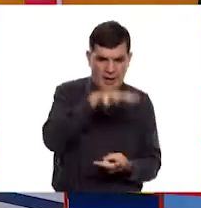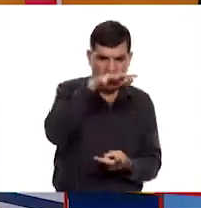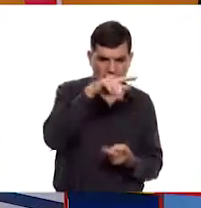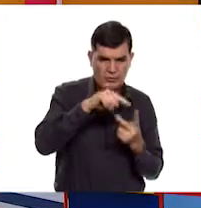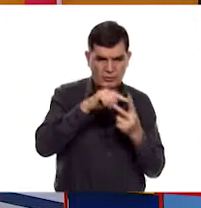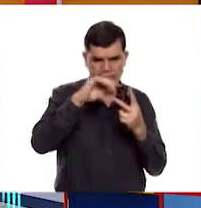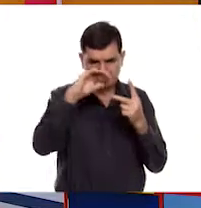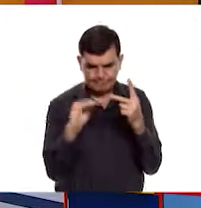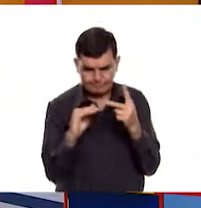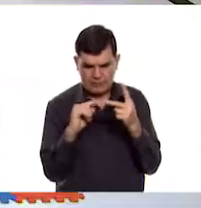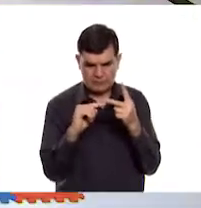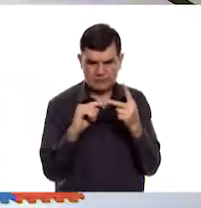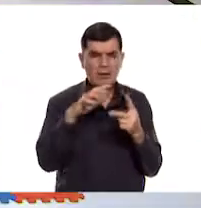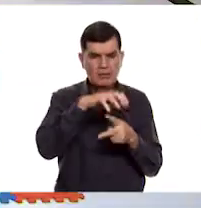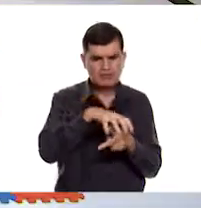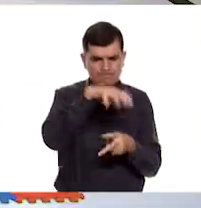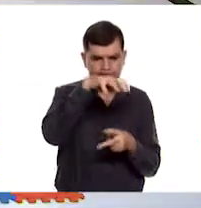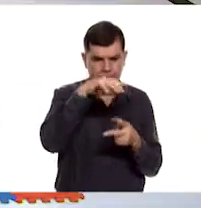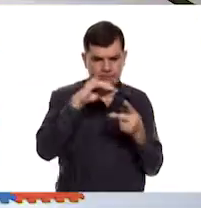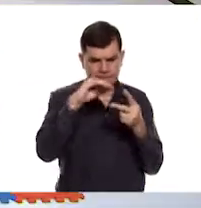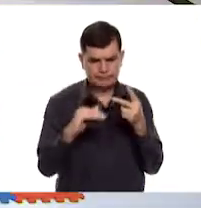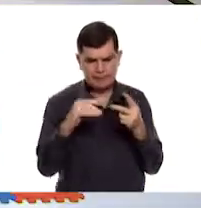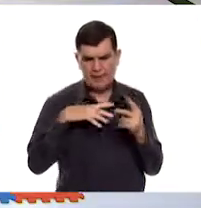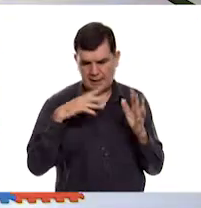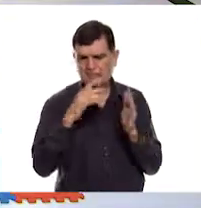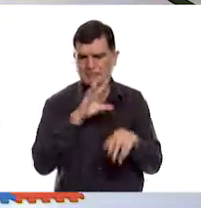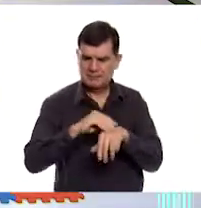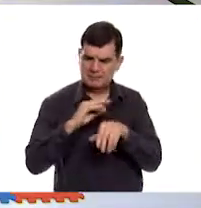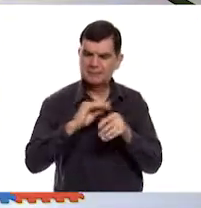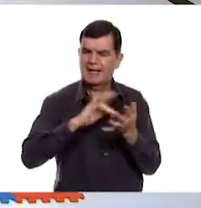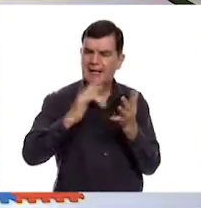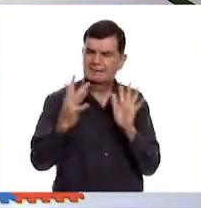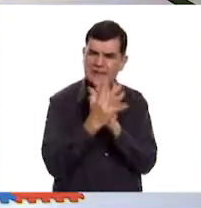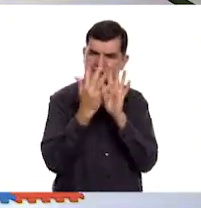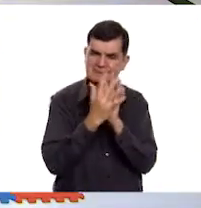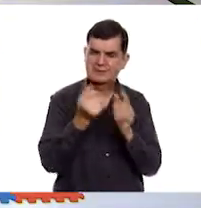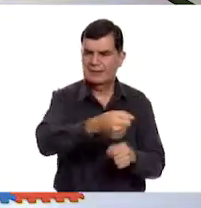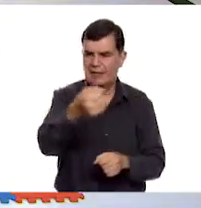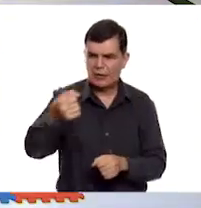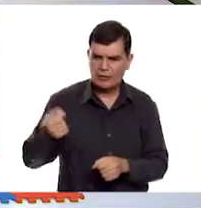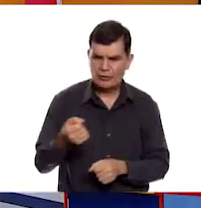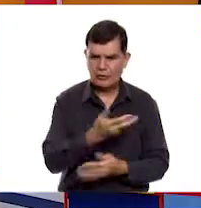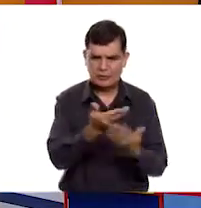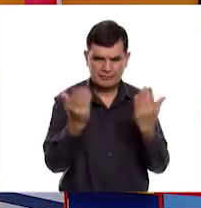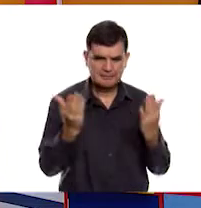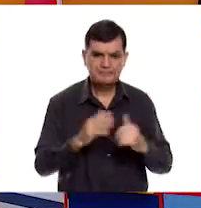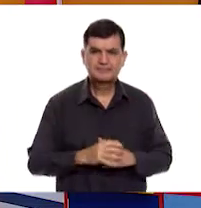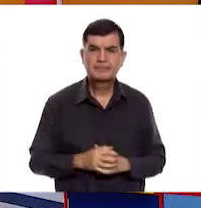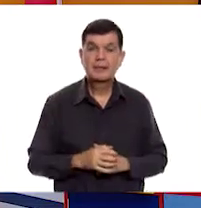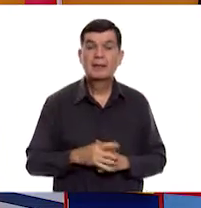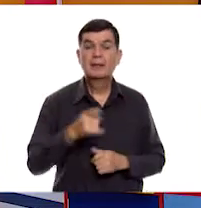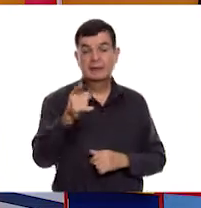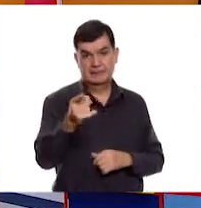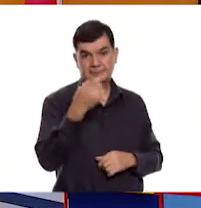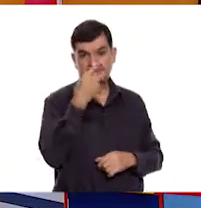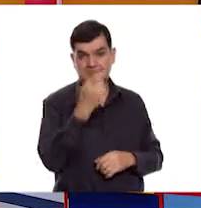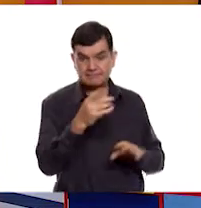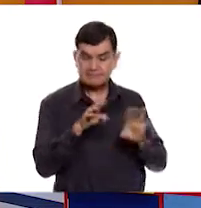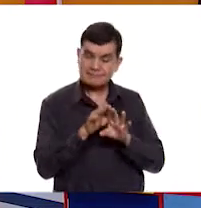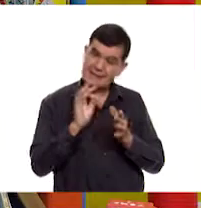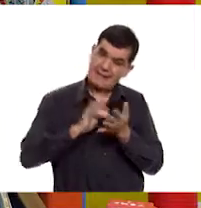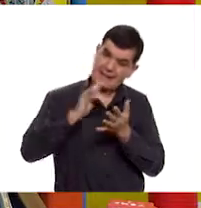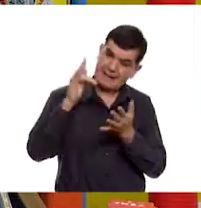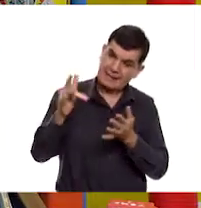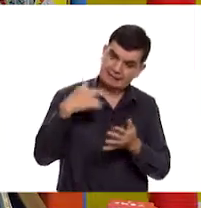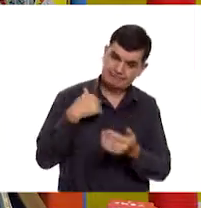y el bajo relieve. Muchas gracias por dejarme participar y un saludo a todos. ¡Ay, Oye, Regina, muchísimas gracias.